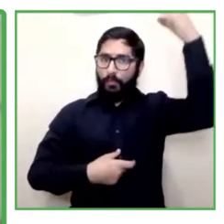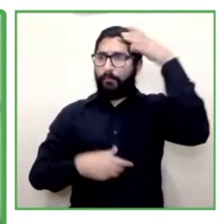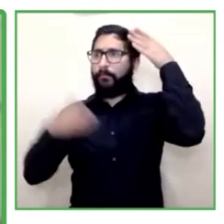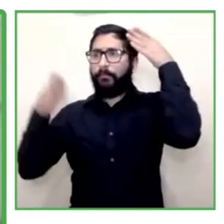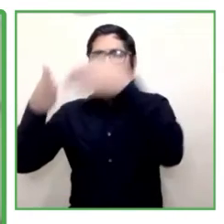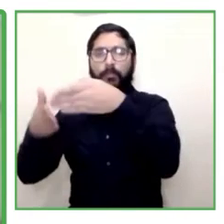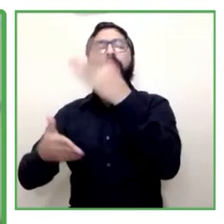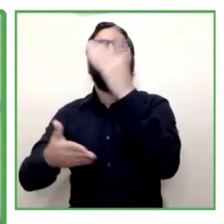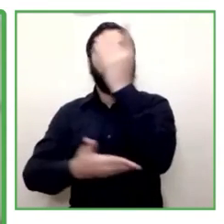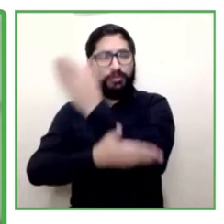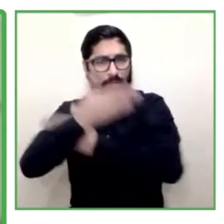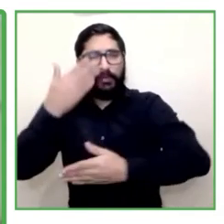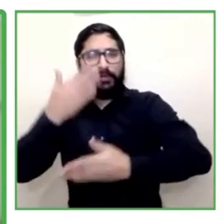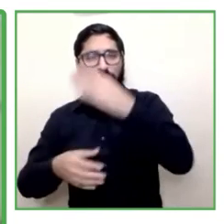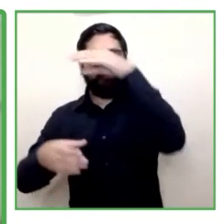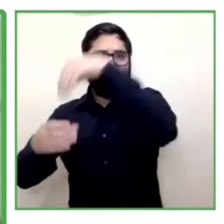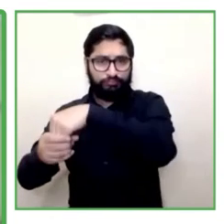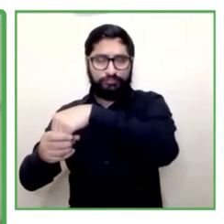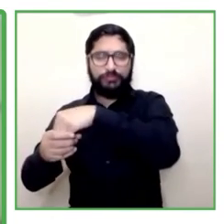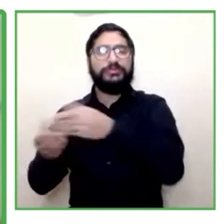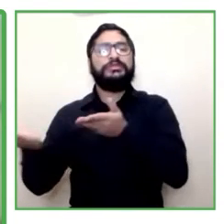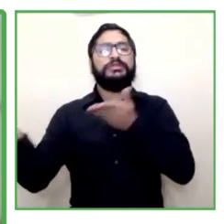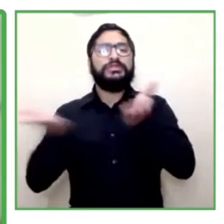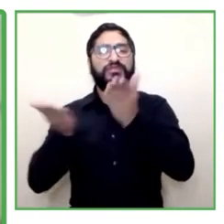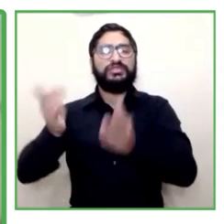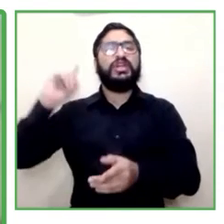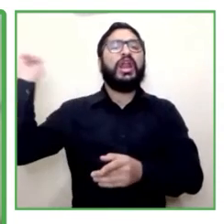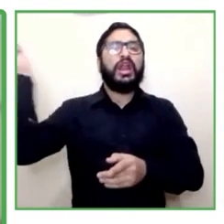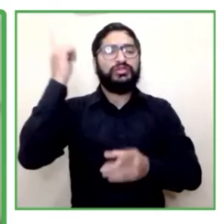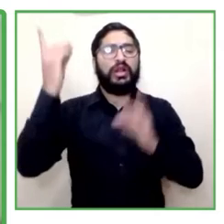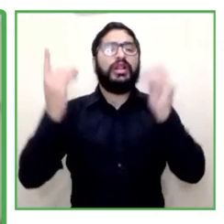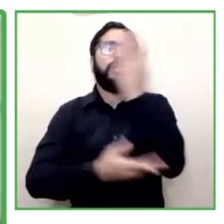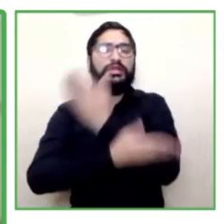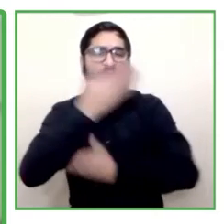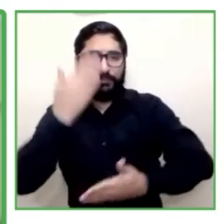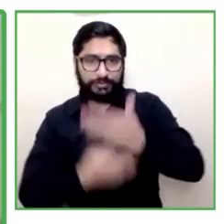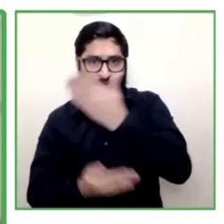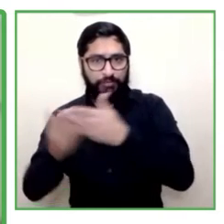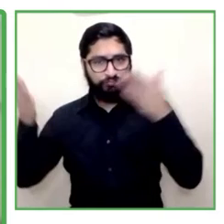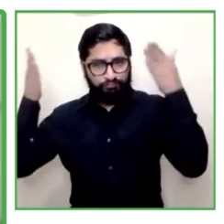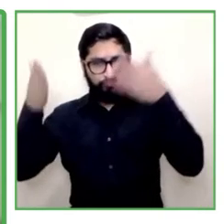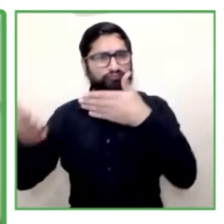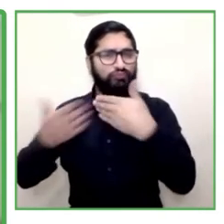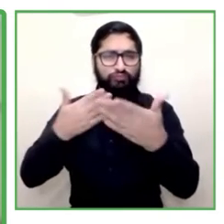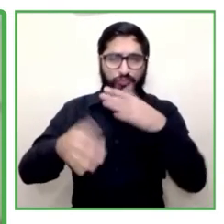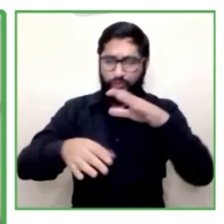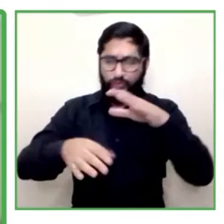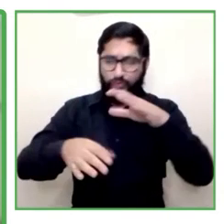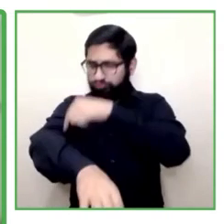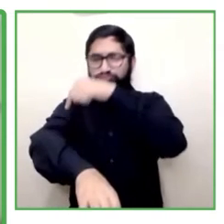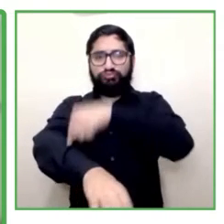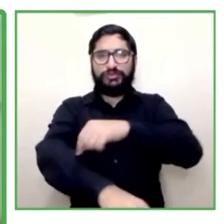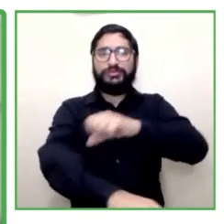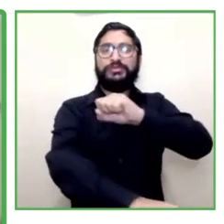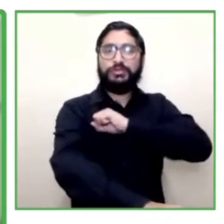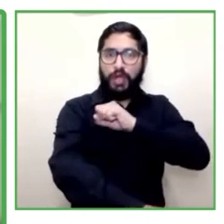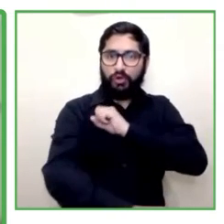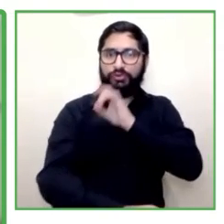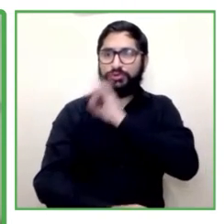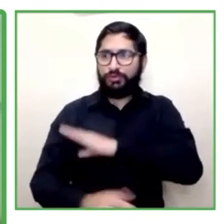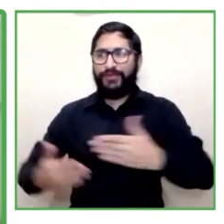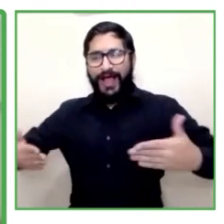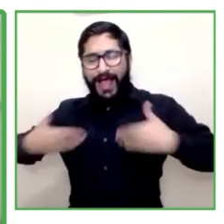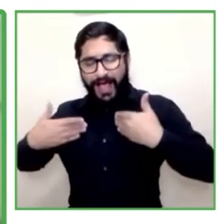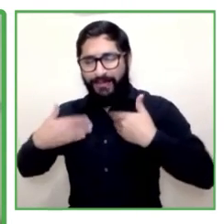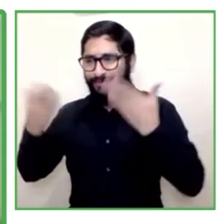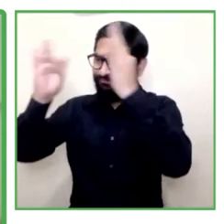Cenaris, de la región metropolitana. Y así que muchas felicitaciones, Cristian, por este papel que vas a